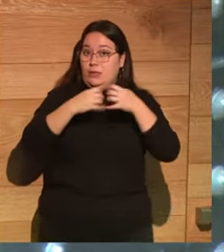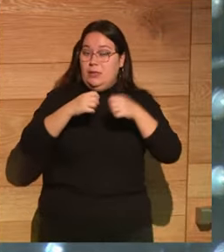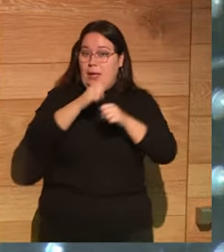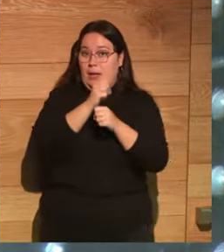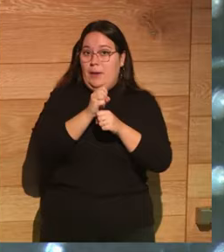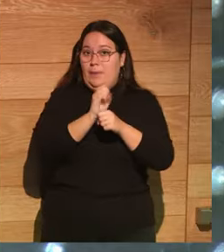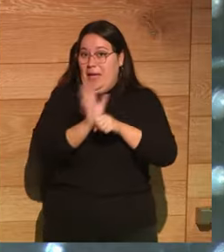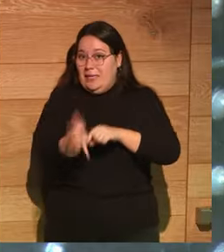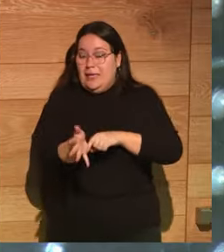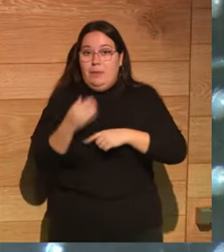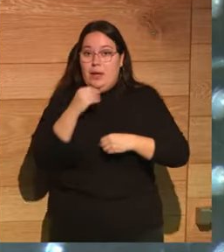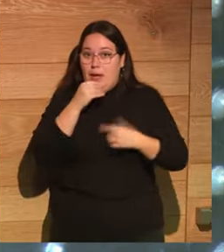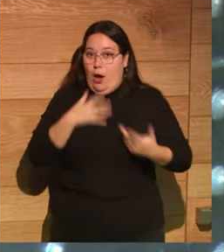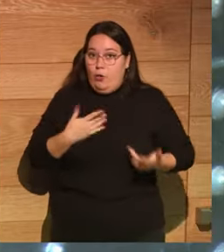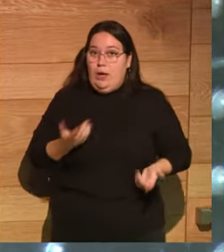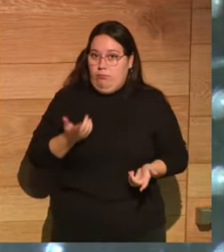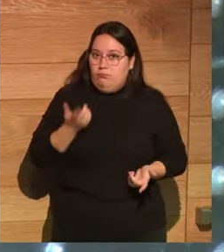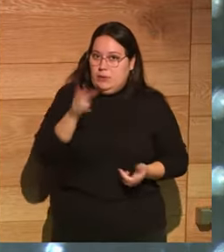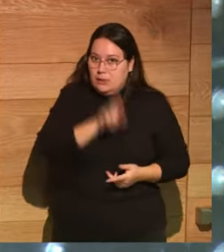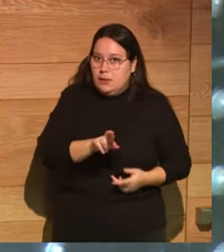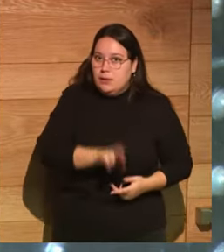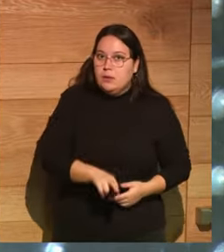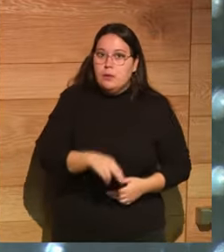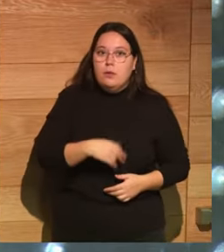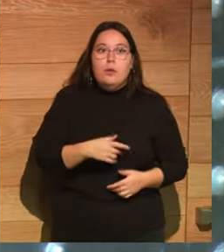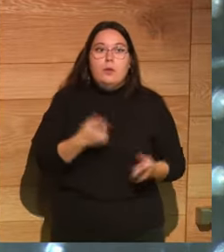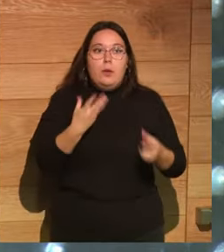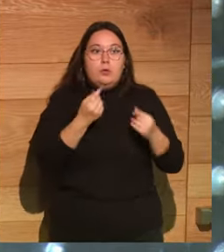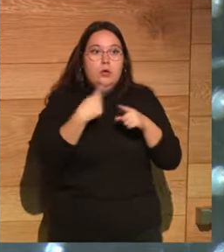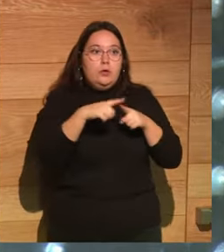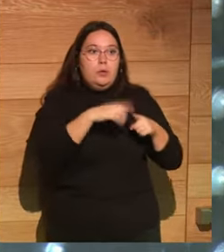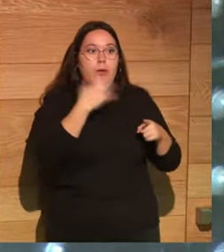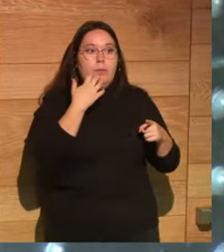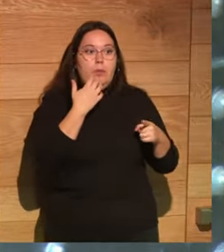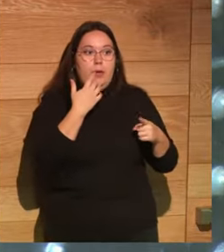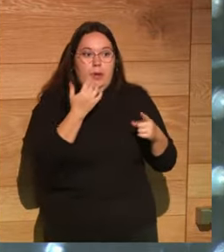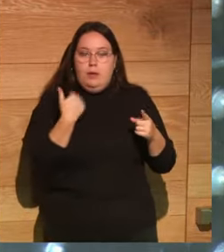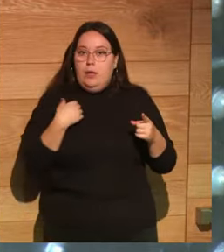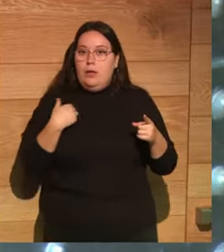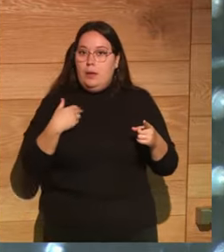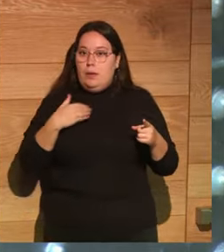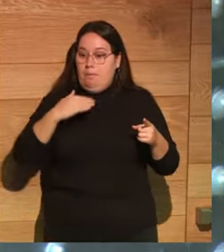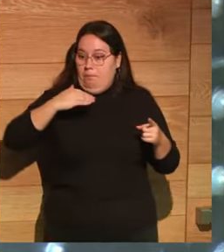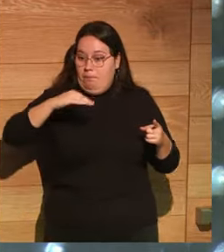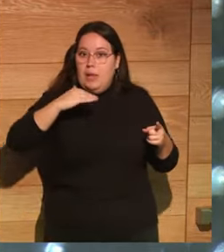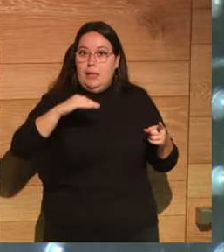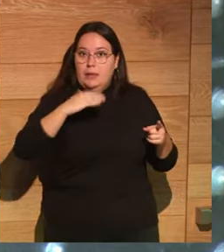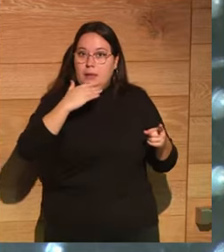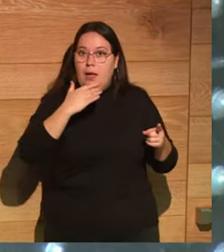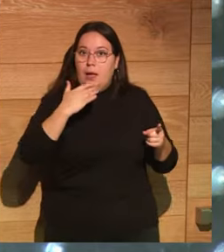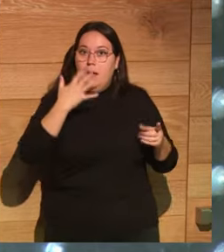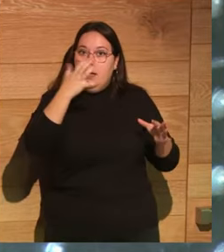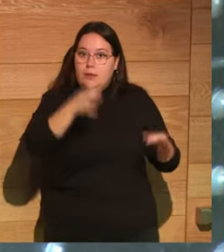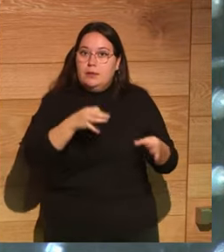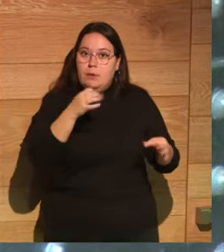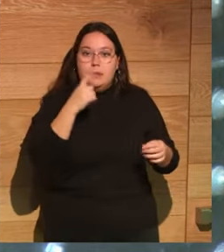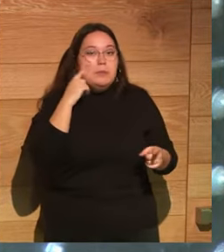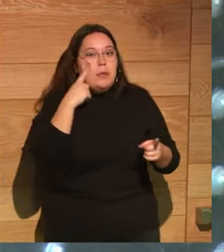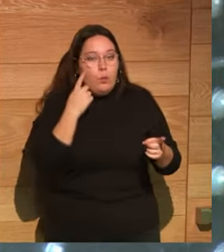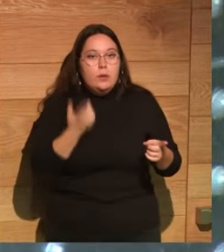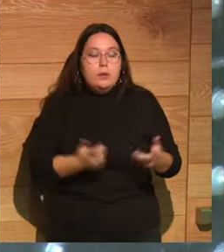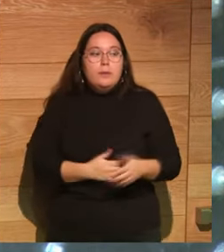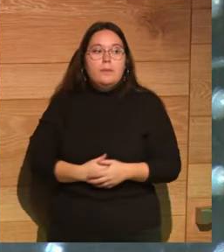reproduce a día de hoy. Porque yo estoy viendo muchas cosas que tú me dices que digo, se me ocurren unos cuantos de los que maldita desactiva todos los días.